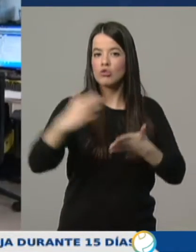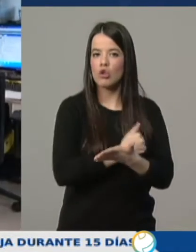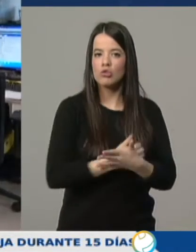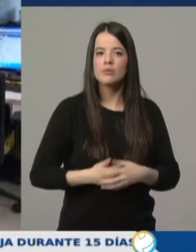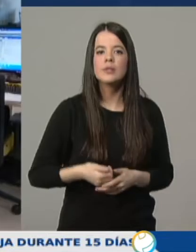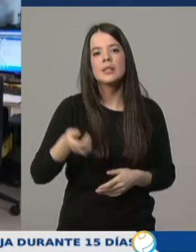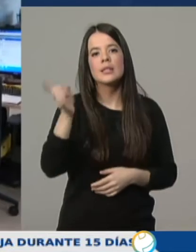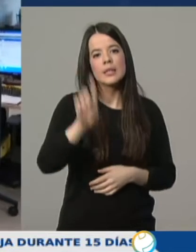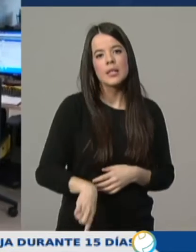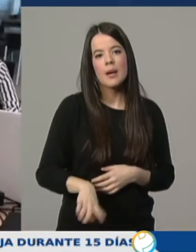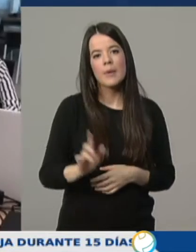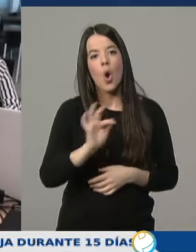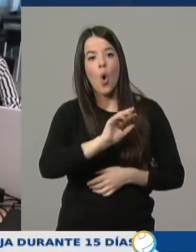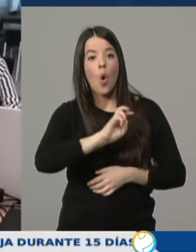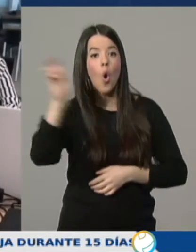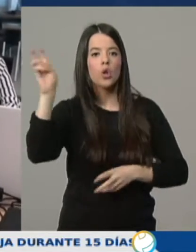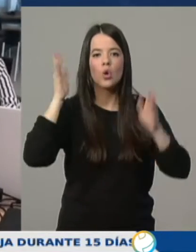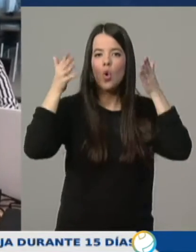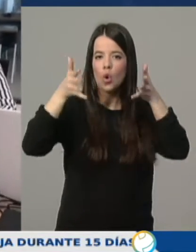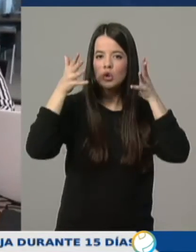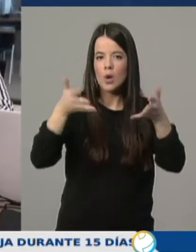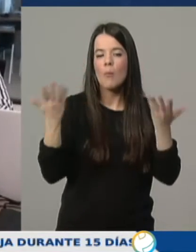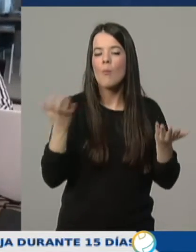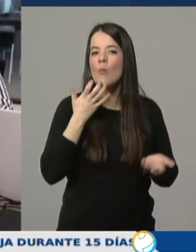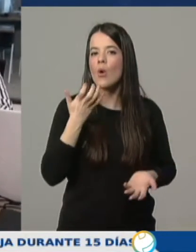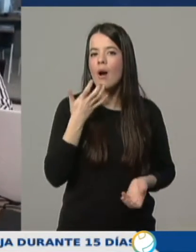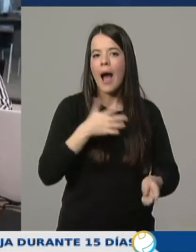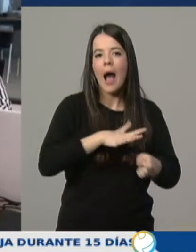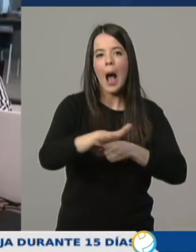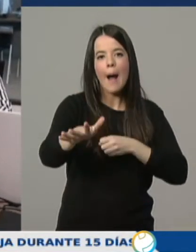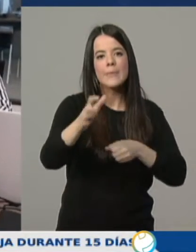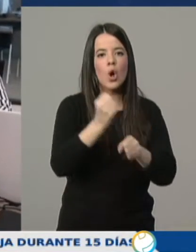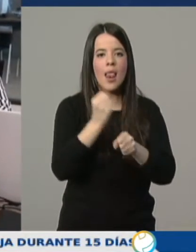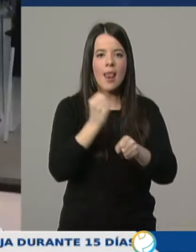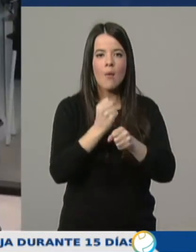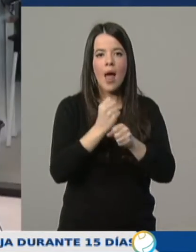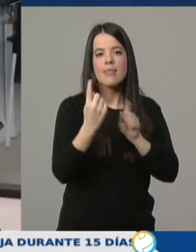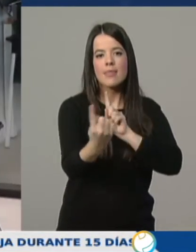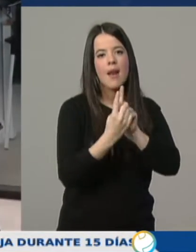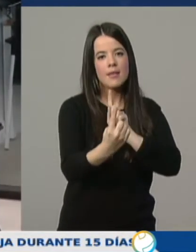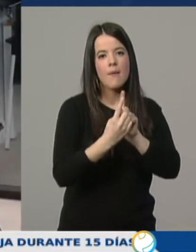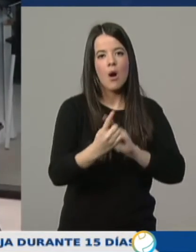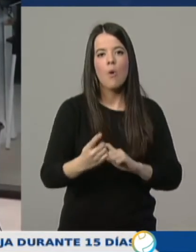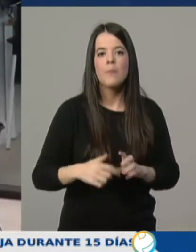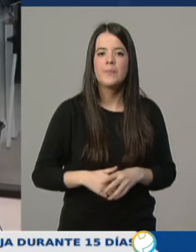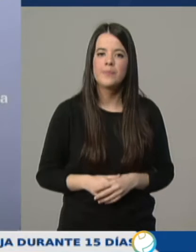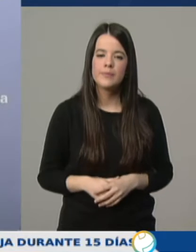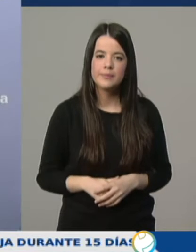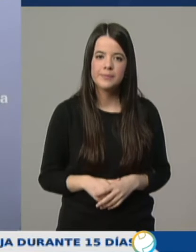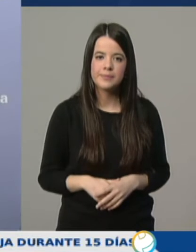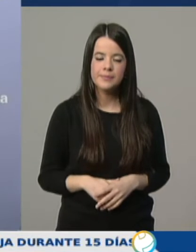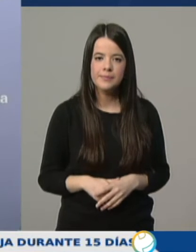estas medidas, Salud hace otras recomendaciones. En el ámbito laboral, optar por el teletrabajo siempre que sea posible. 1.